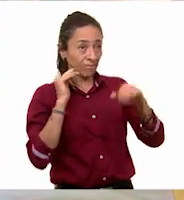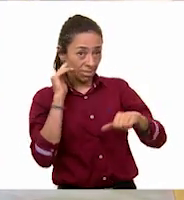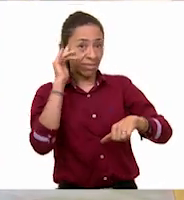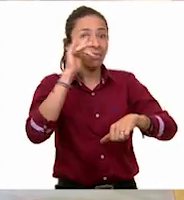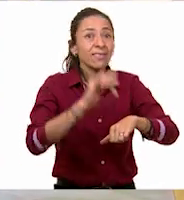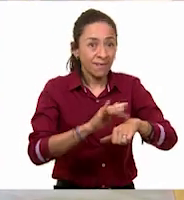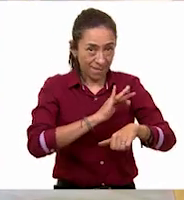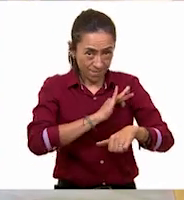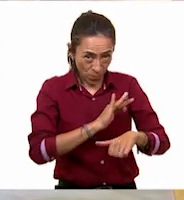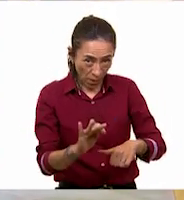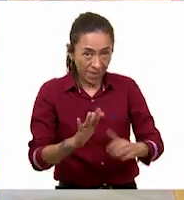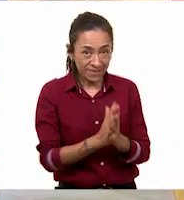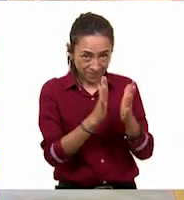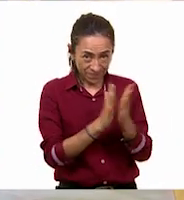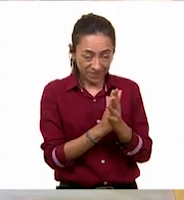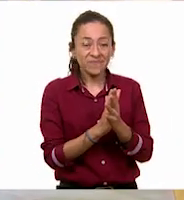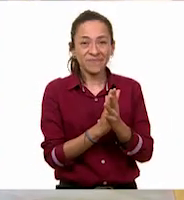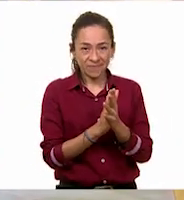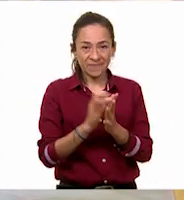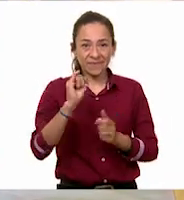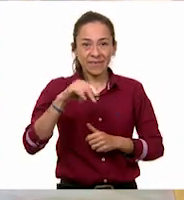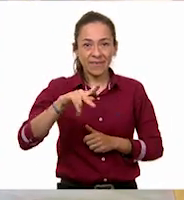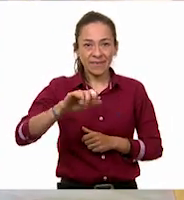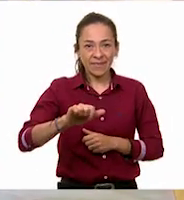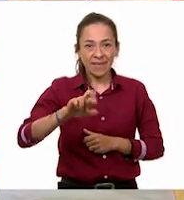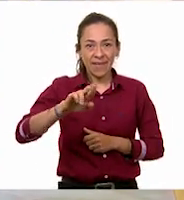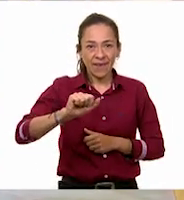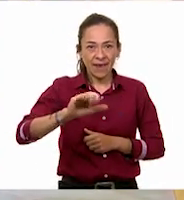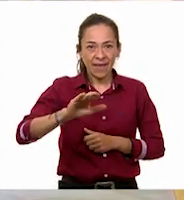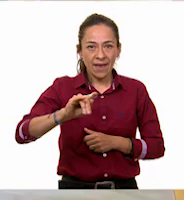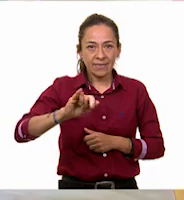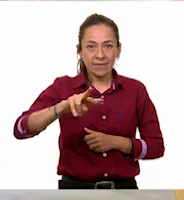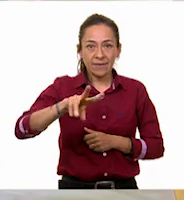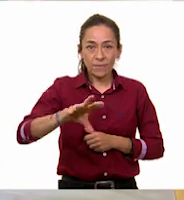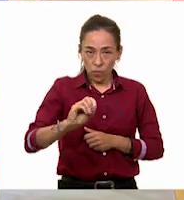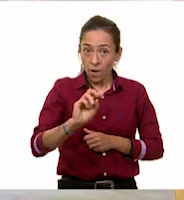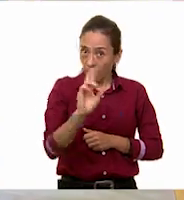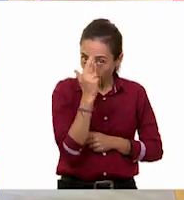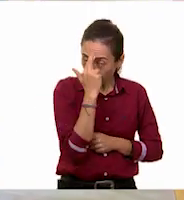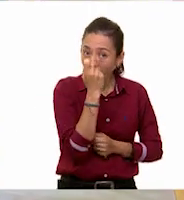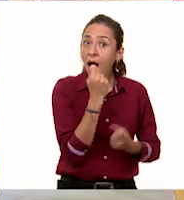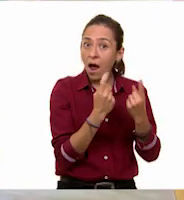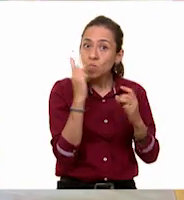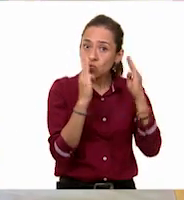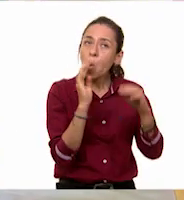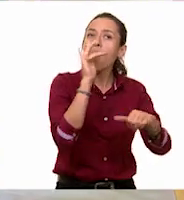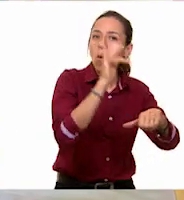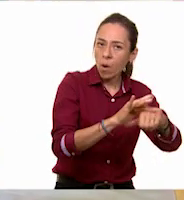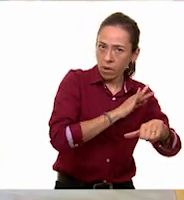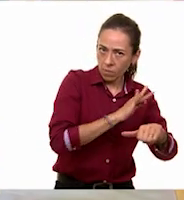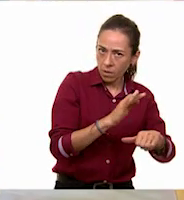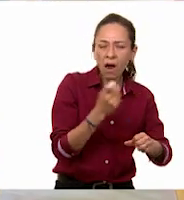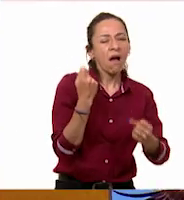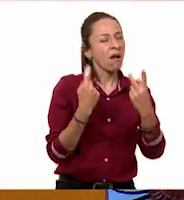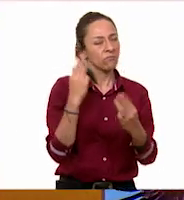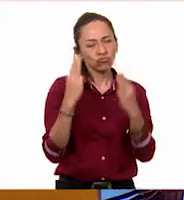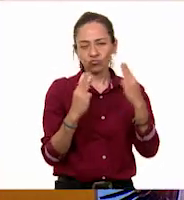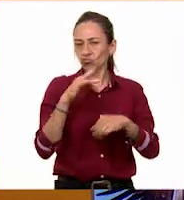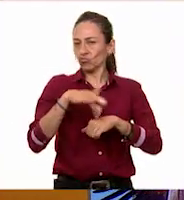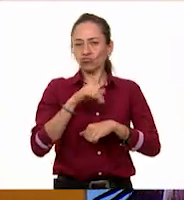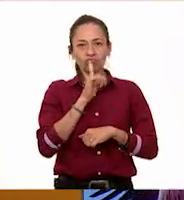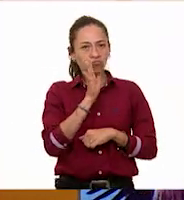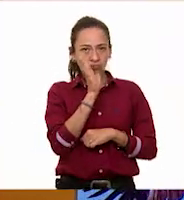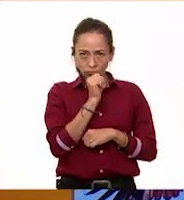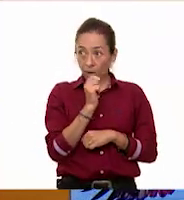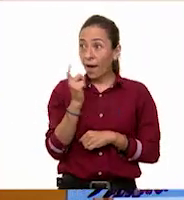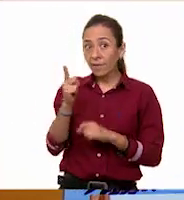hay museos en donde pueden tocar y hay museos donde no puedes tocar. En este caso, tenemos una ruleta para que los visitantes puedan jugar